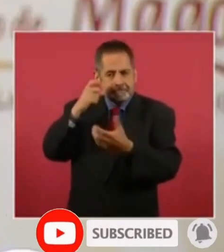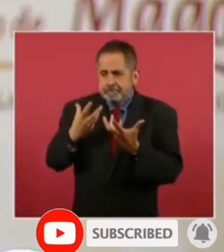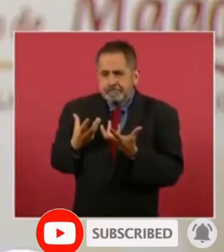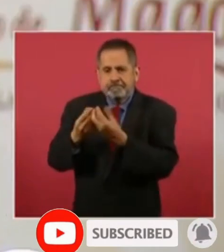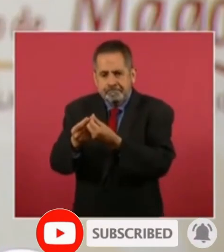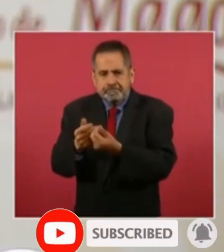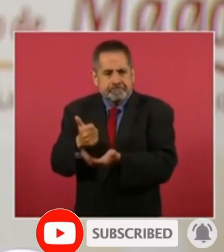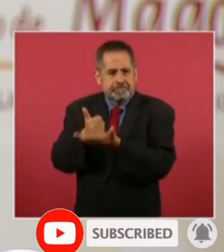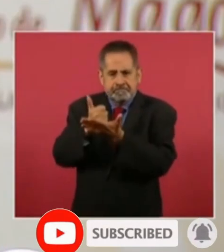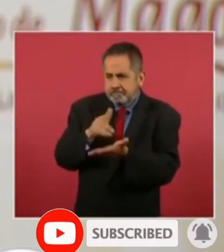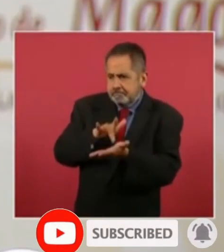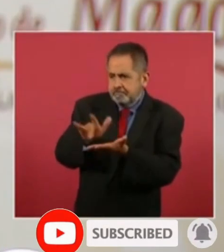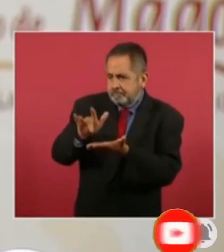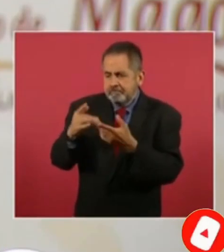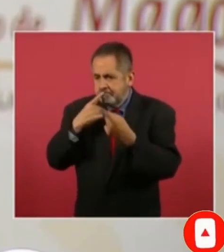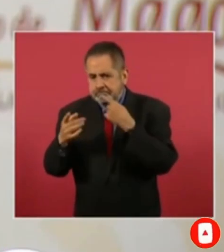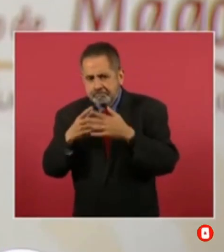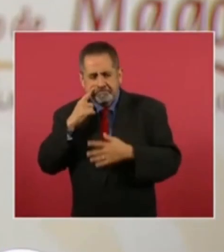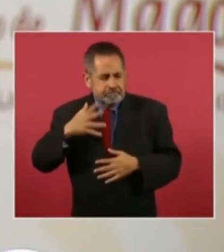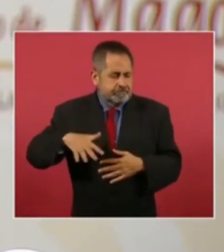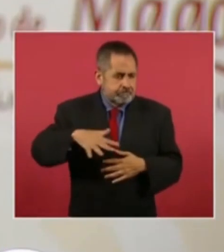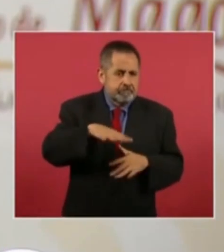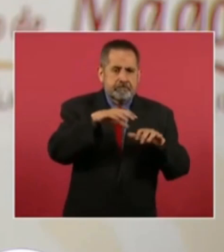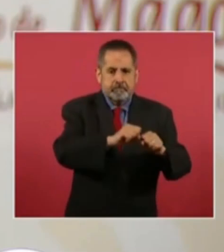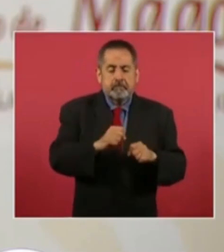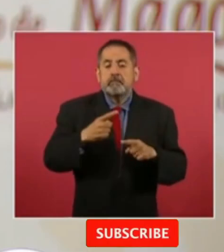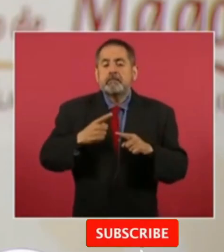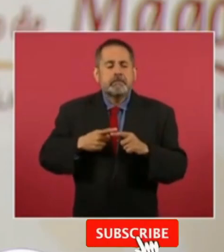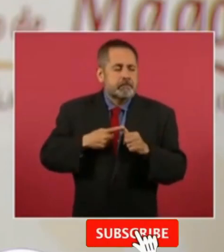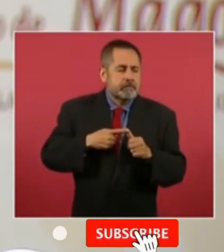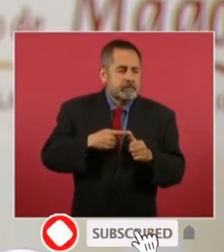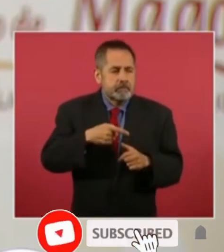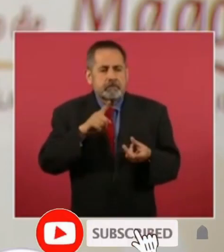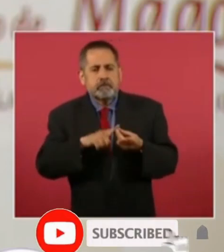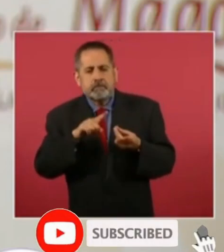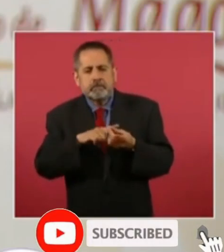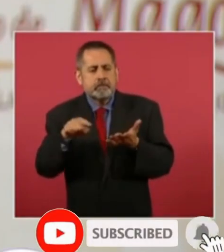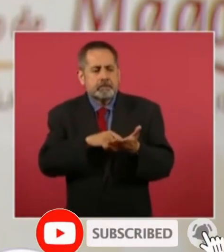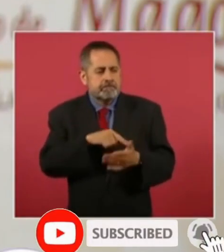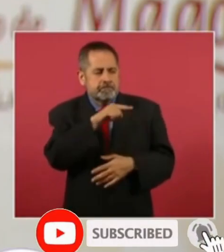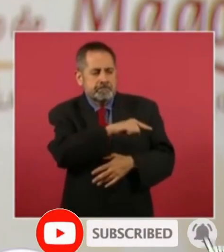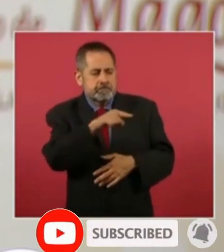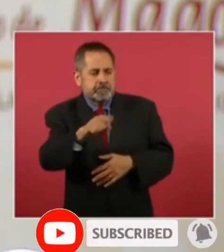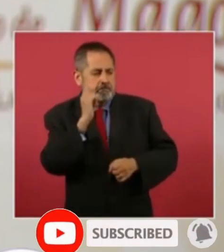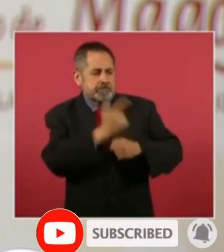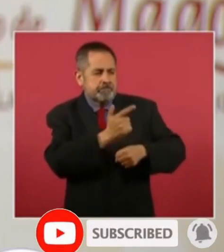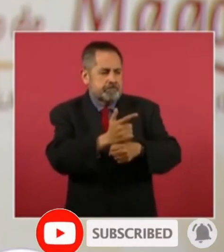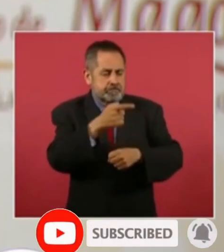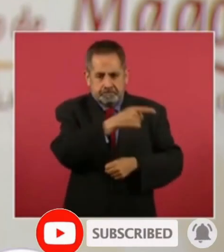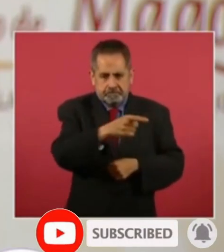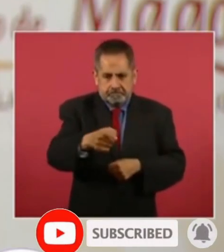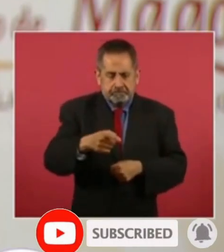contribuyendo primero a ubicar estas redes estos grupos y